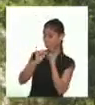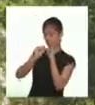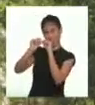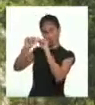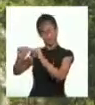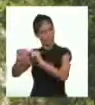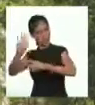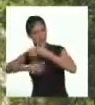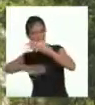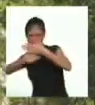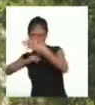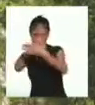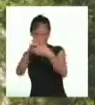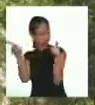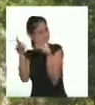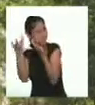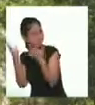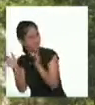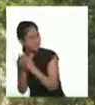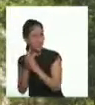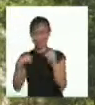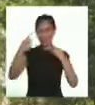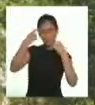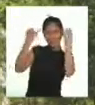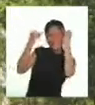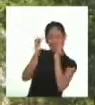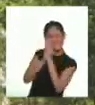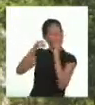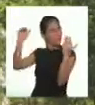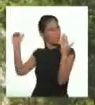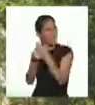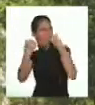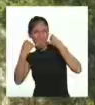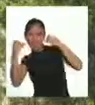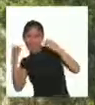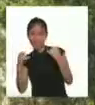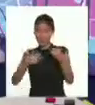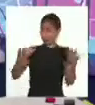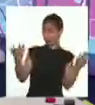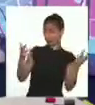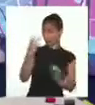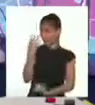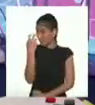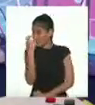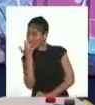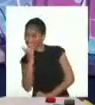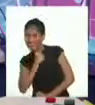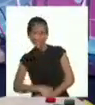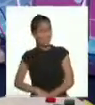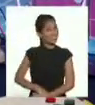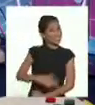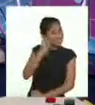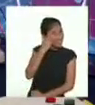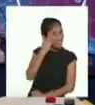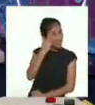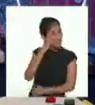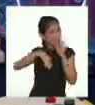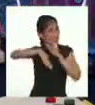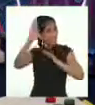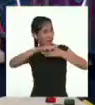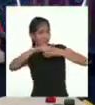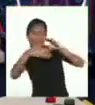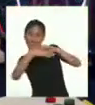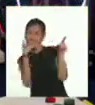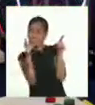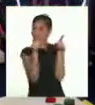Tengo que seguir recolectando mis escritos. Estoy ideando una nueva publicación. ¿No les da curiosidad conocer sobre